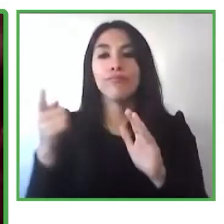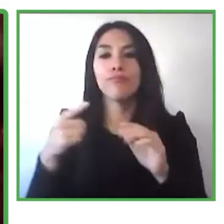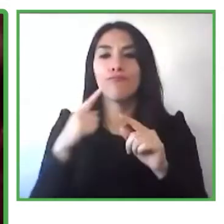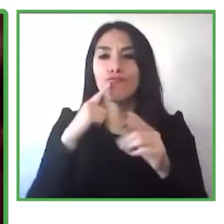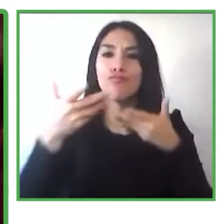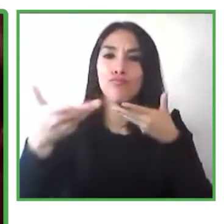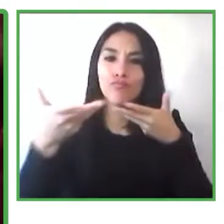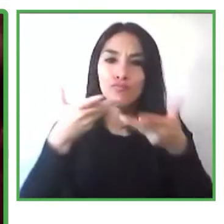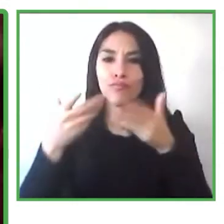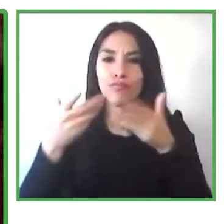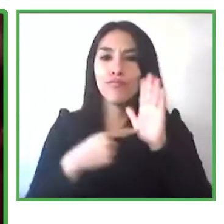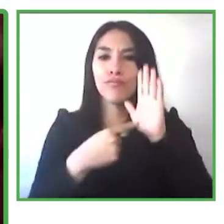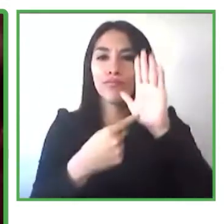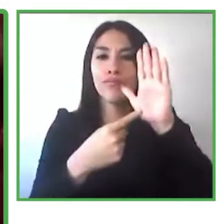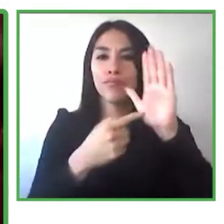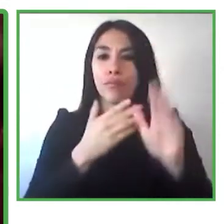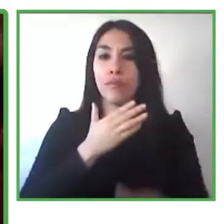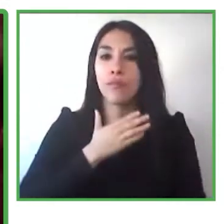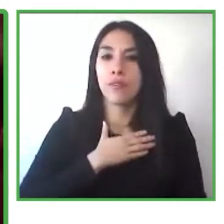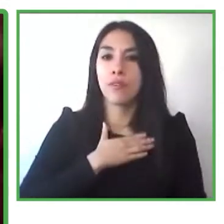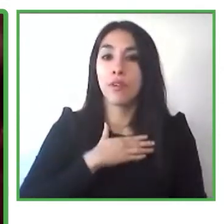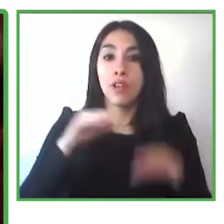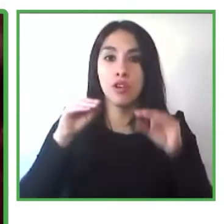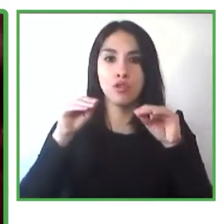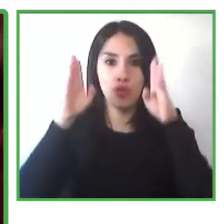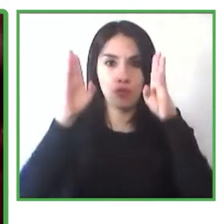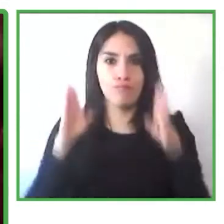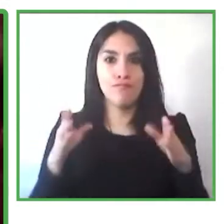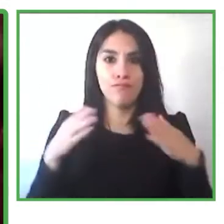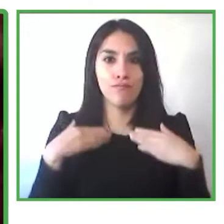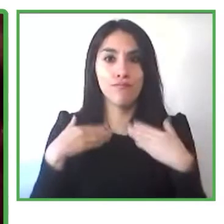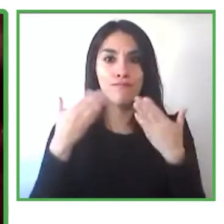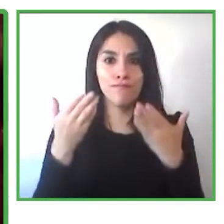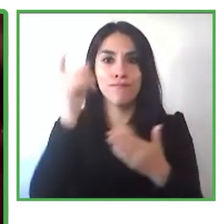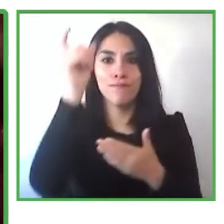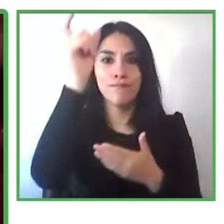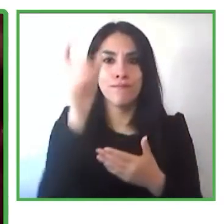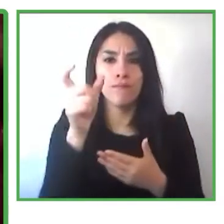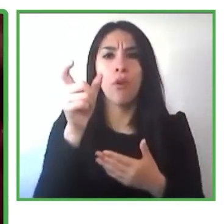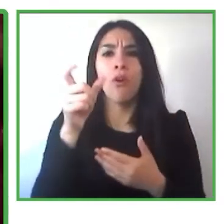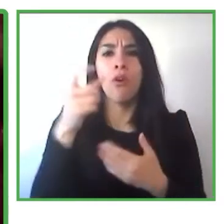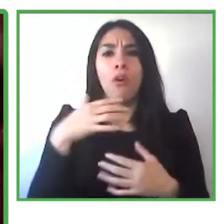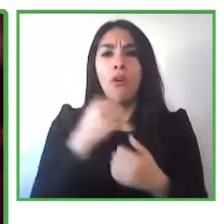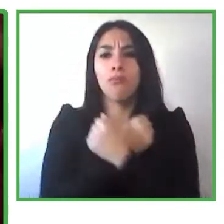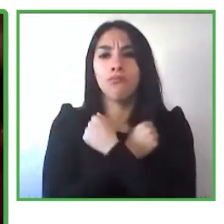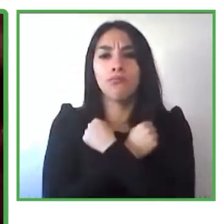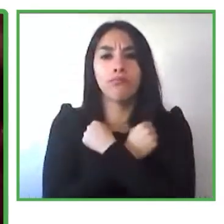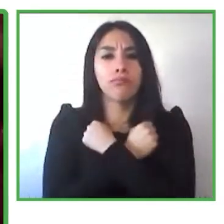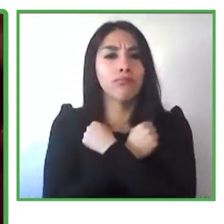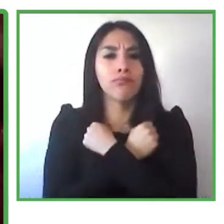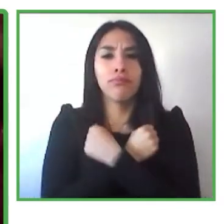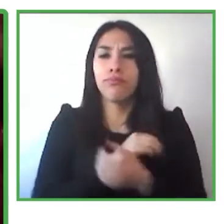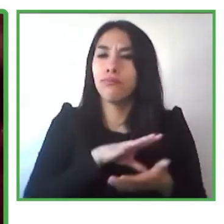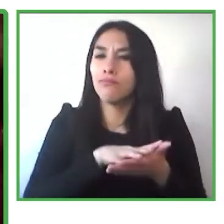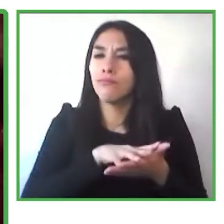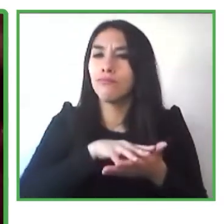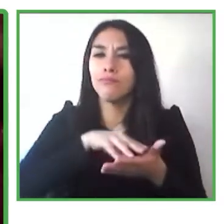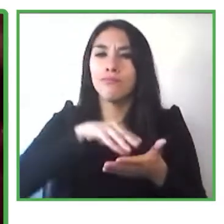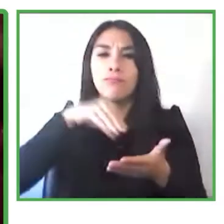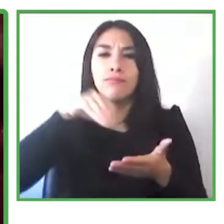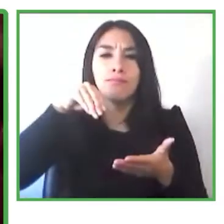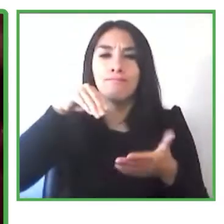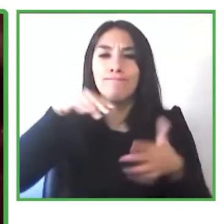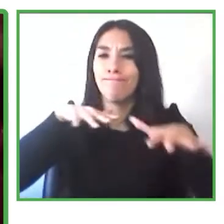más me ha inspirado y con quien han aprendido las cosas más valiosas de mi vida él es Carlos Armando mi hermano mayor con el cual